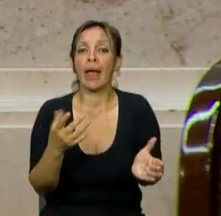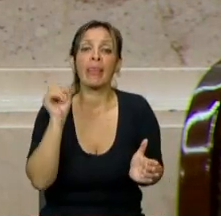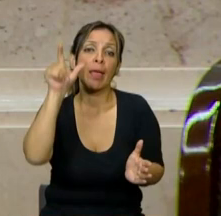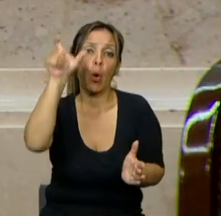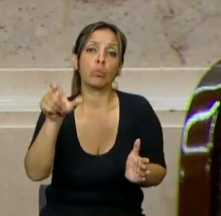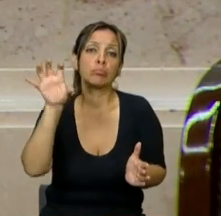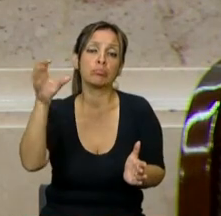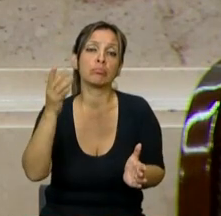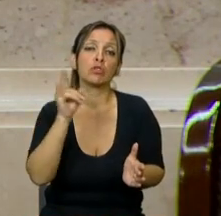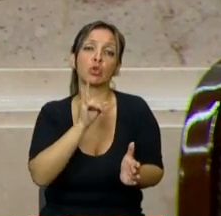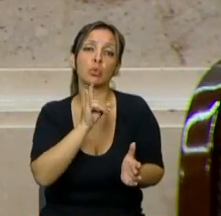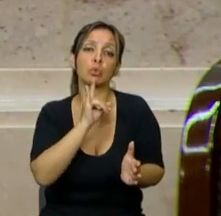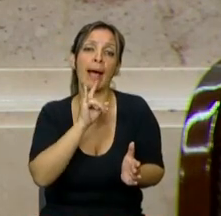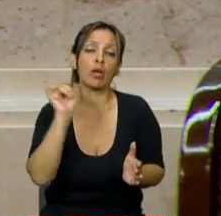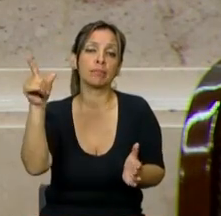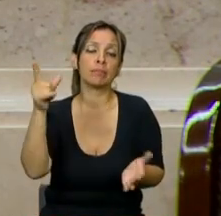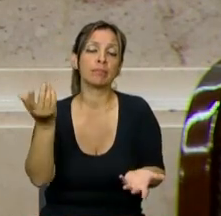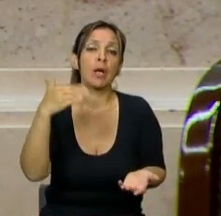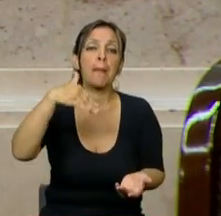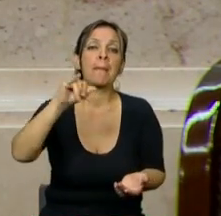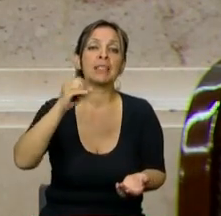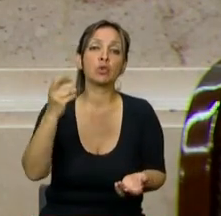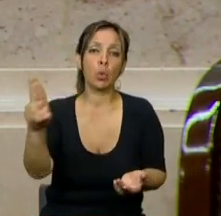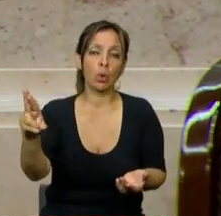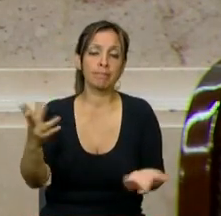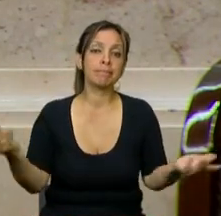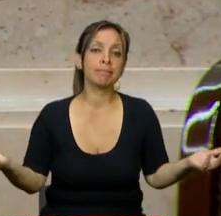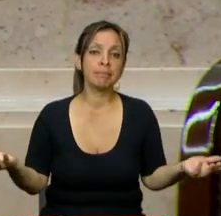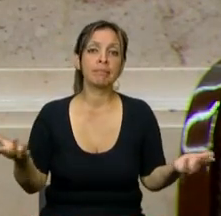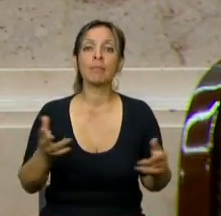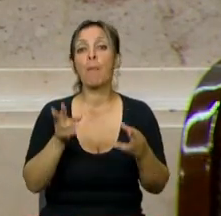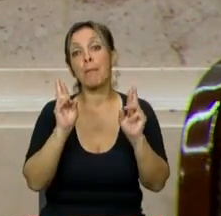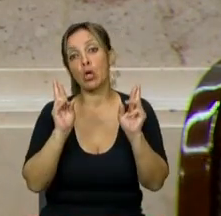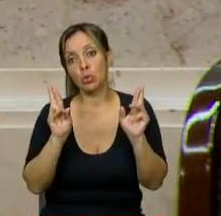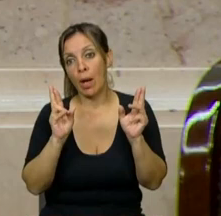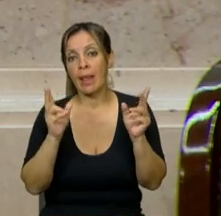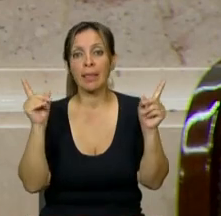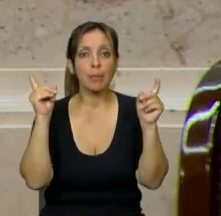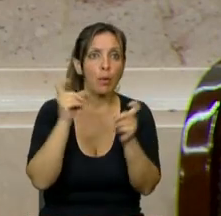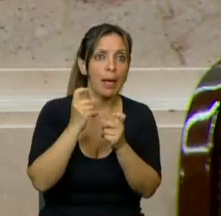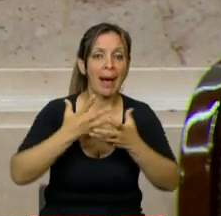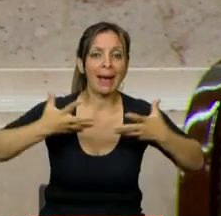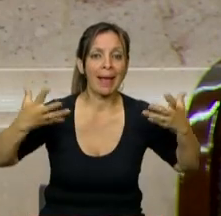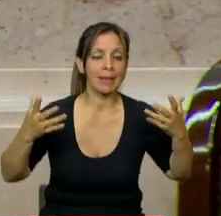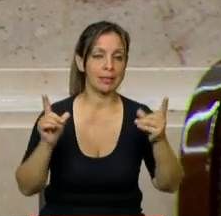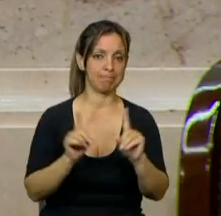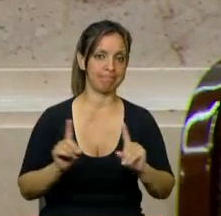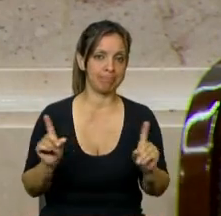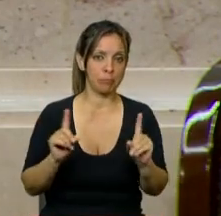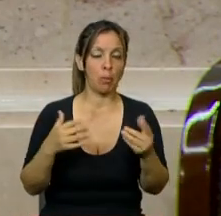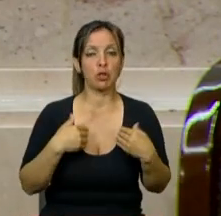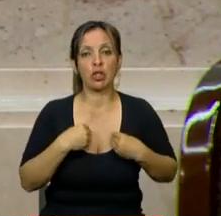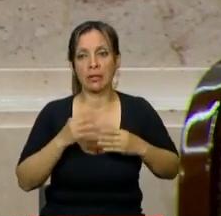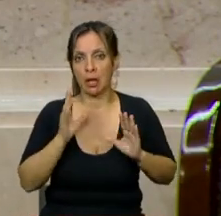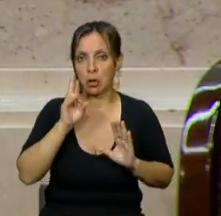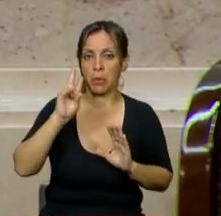tucumano, de Juan Manzur. Felizmente no hubo mayores inconvenientes, porque creo que en